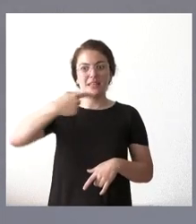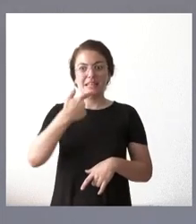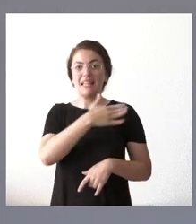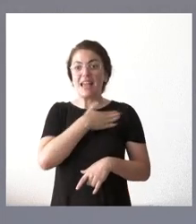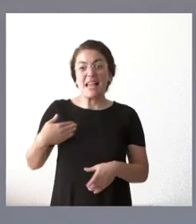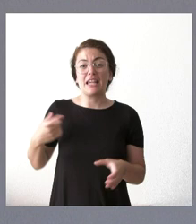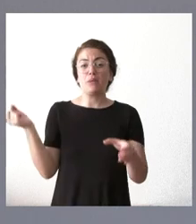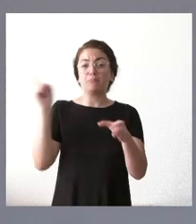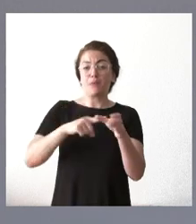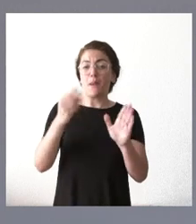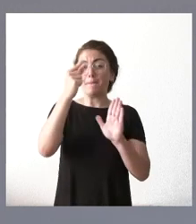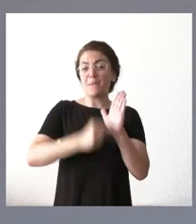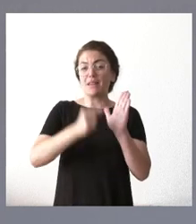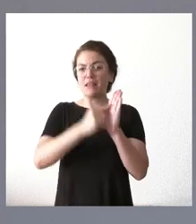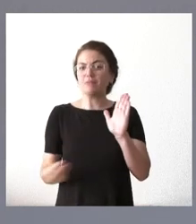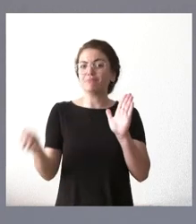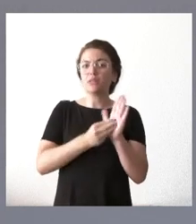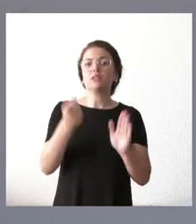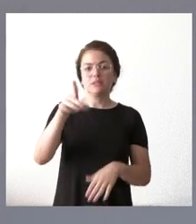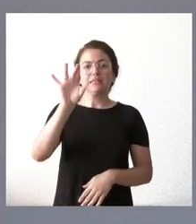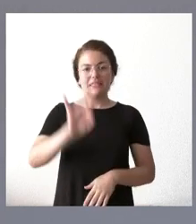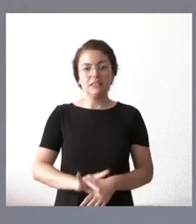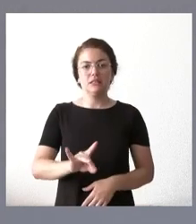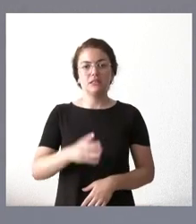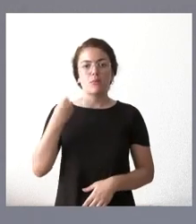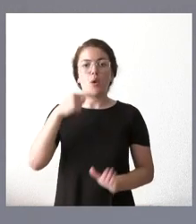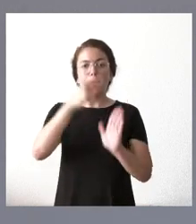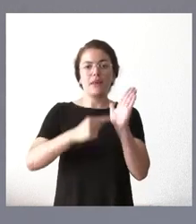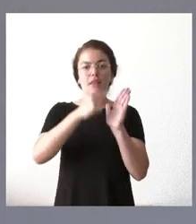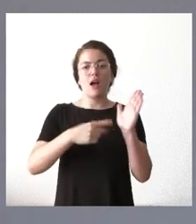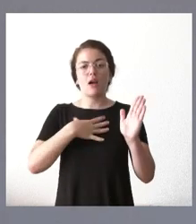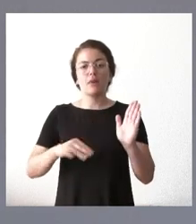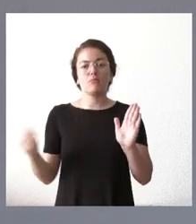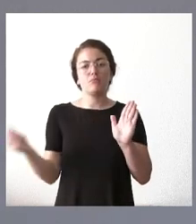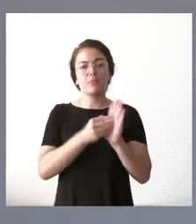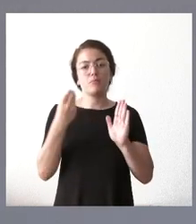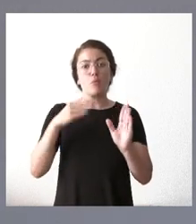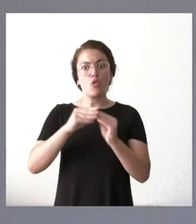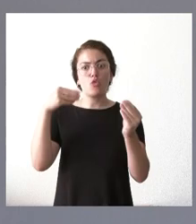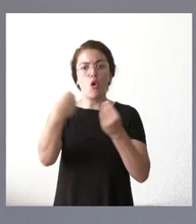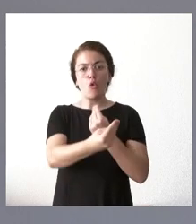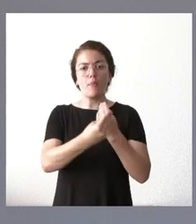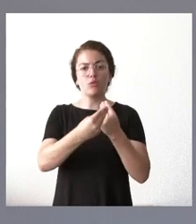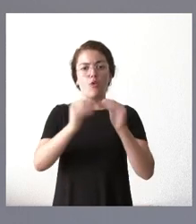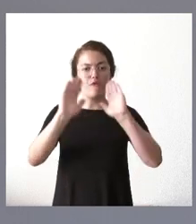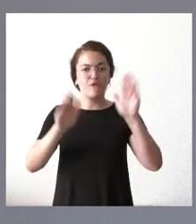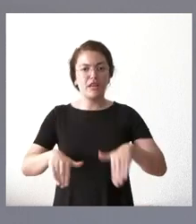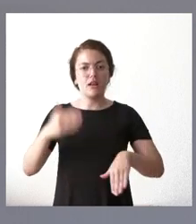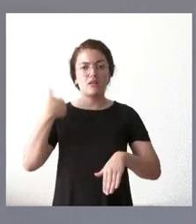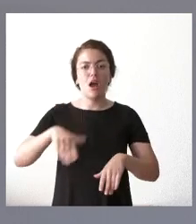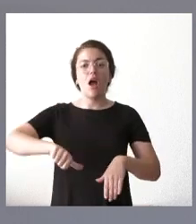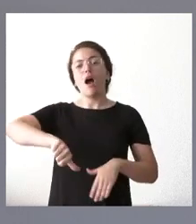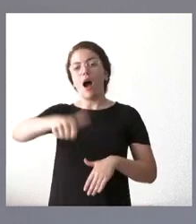esas medidas, la respuesta es sí. Y esas medidas también se incorporarán en el documento final que se apruebe